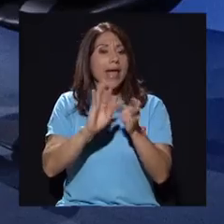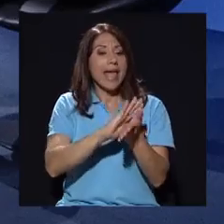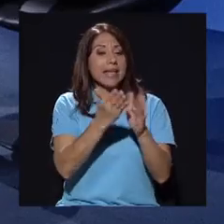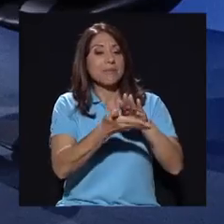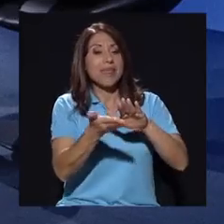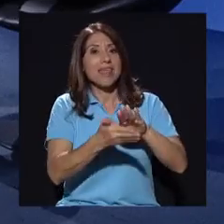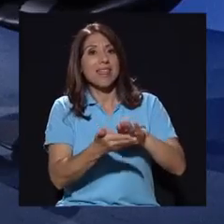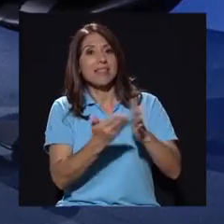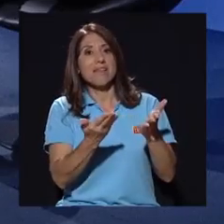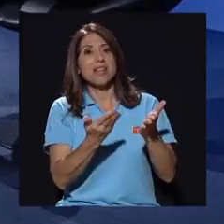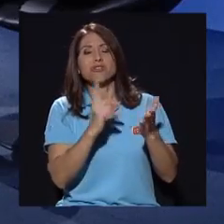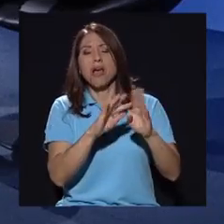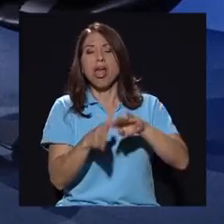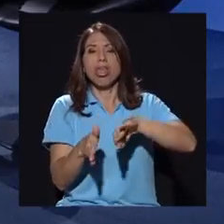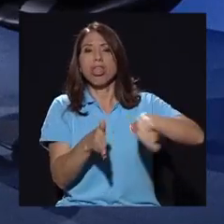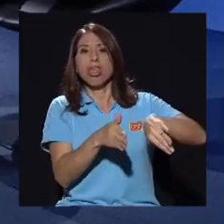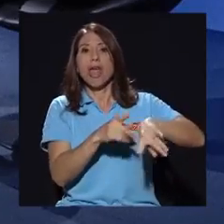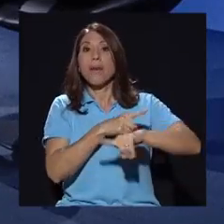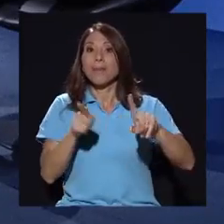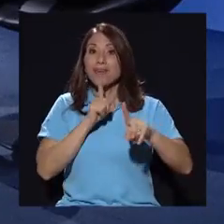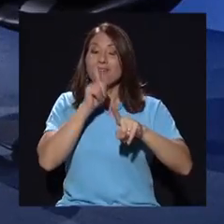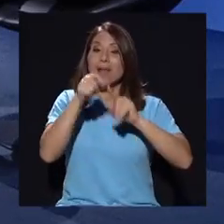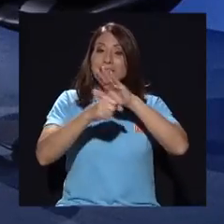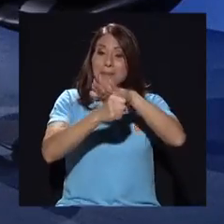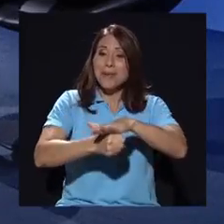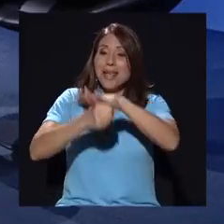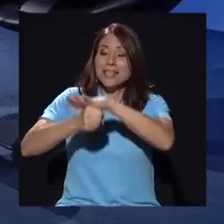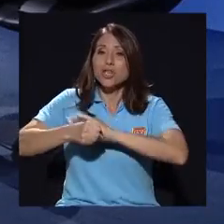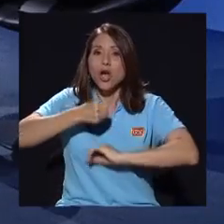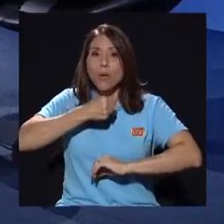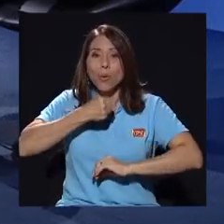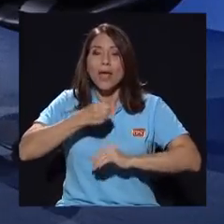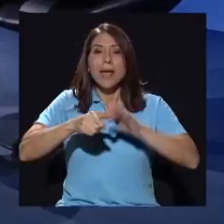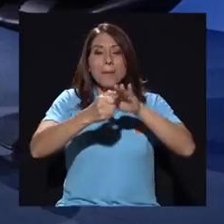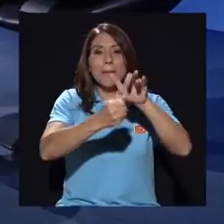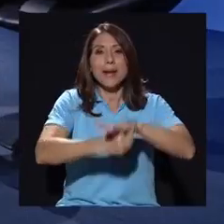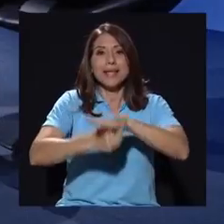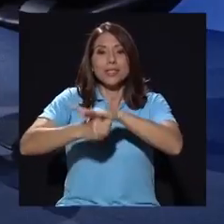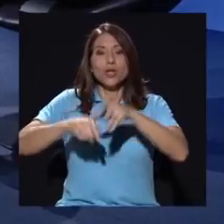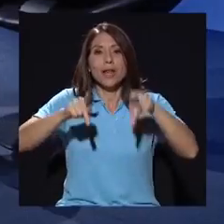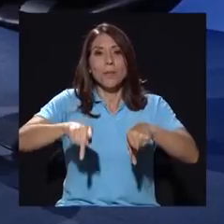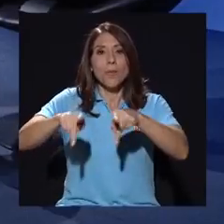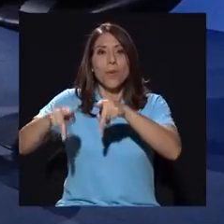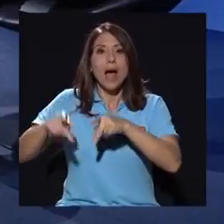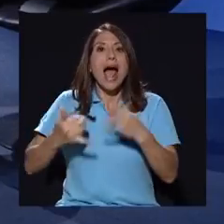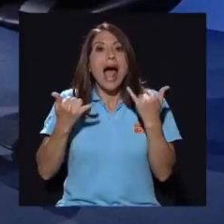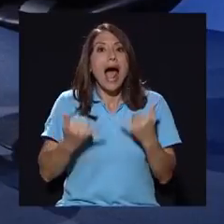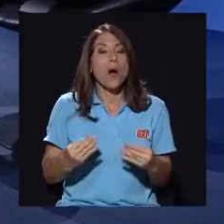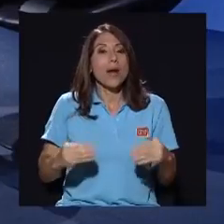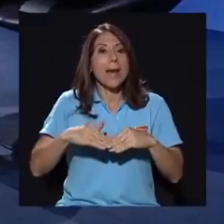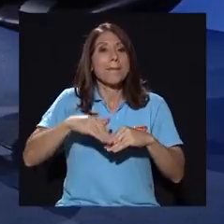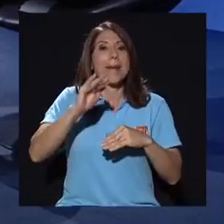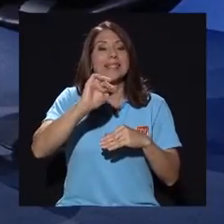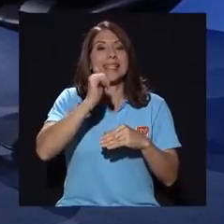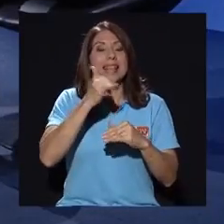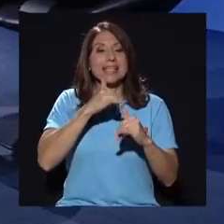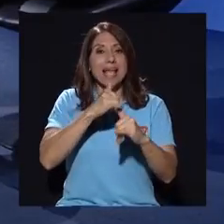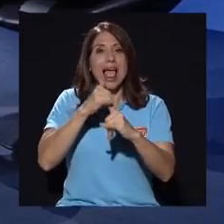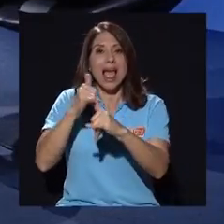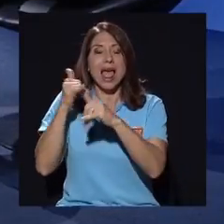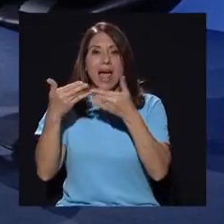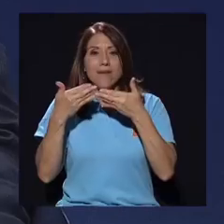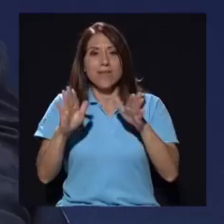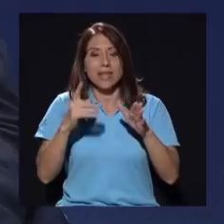y fue precisamente la presión mediática y de la ciudadanía la que incluso tiene ahora más de 10 causas abiertas en la